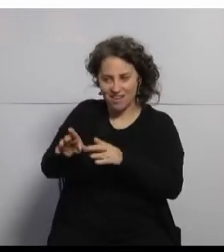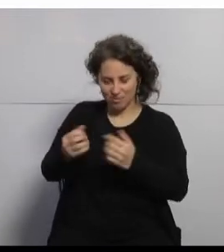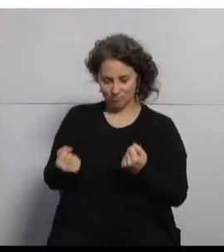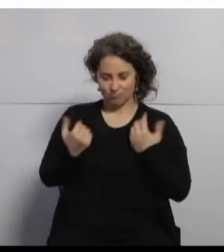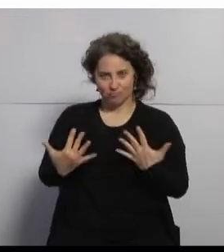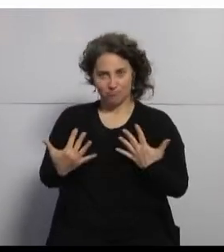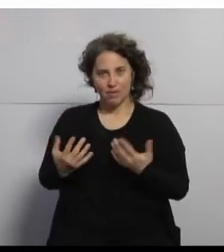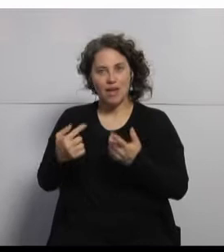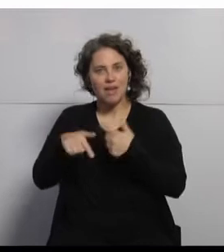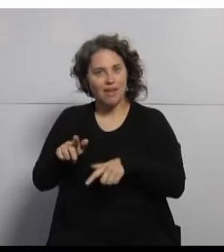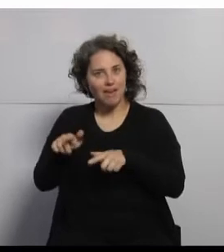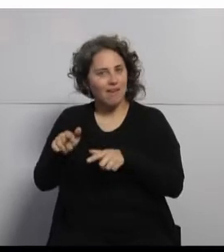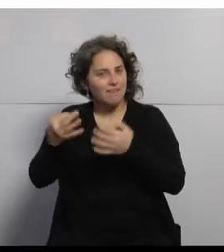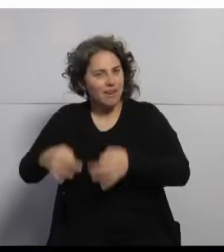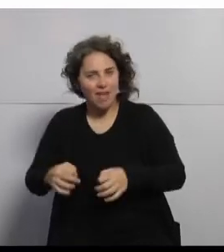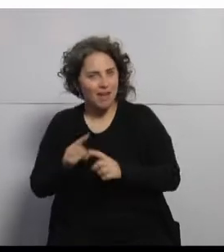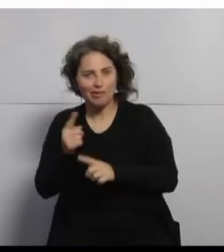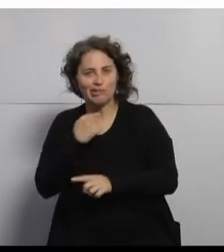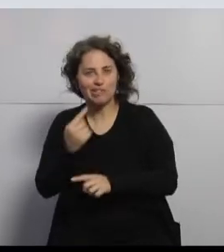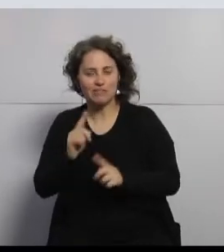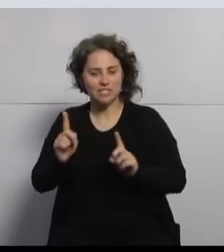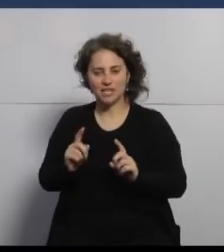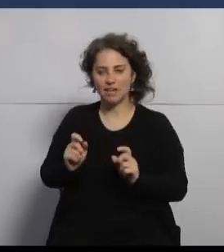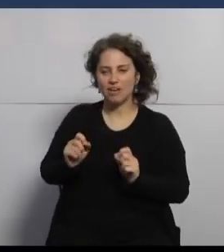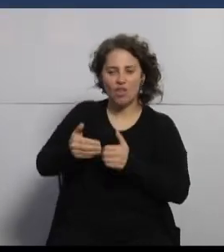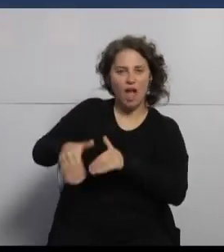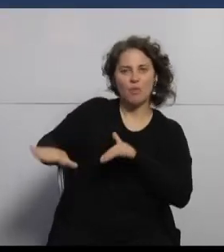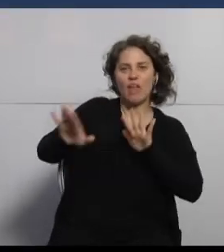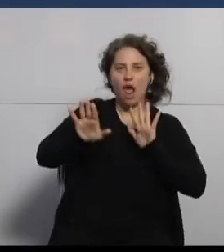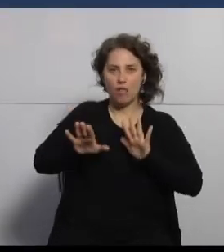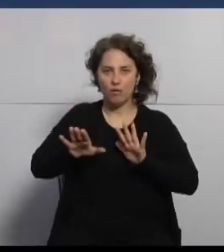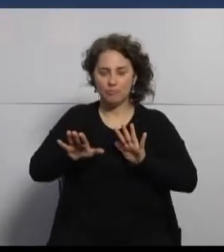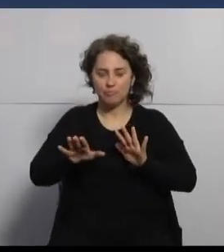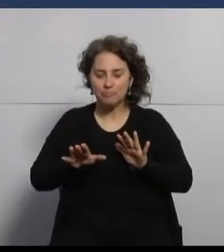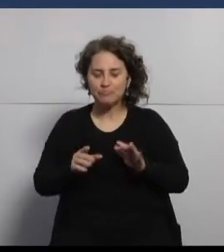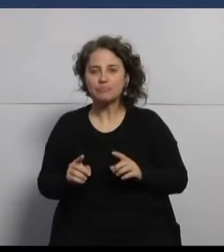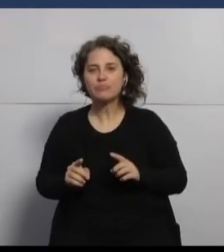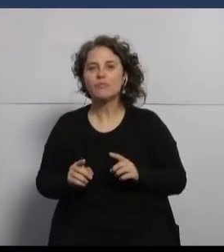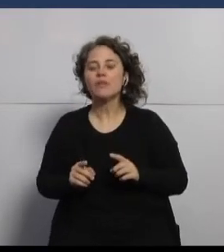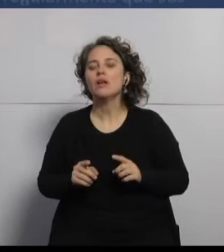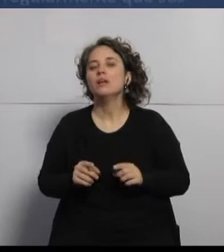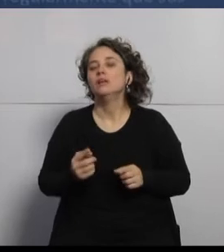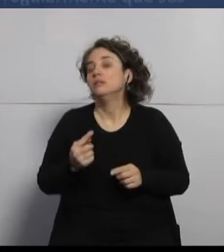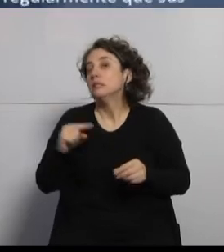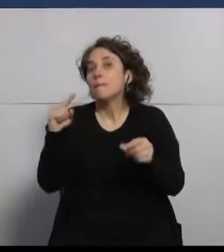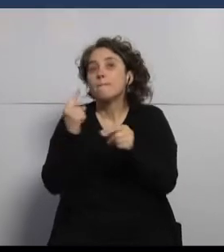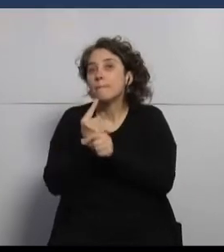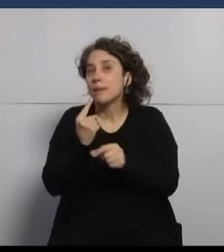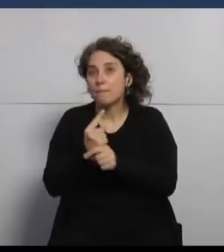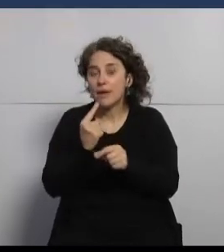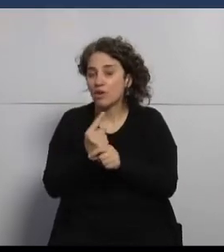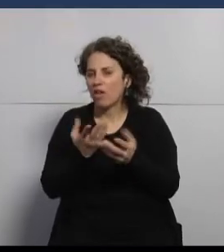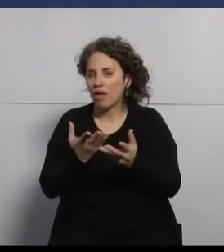realmente quedamos extremadamente cortos. ¿De acuerdo? Muy bien. Lo primero es que la